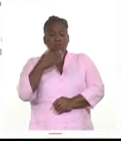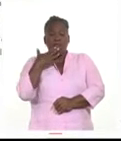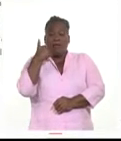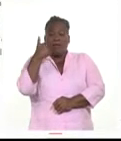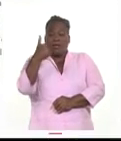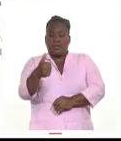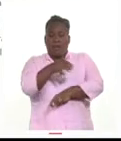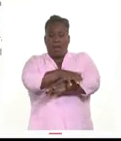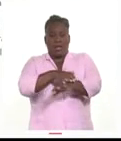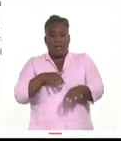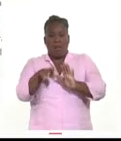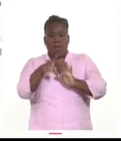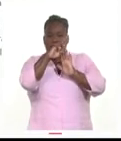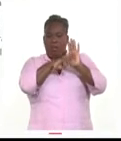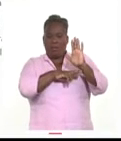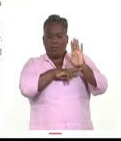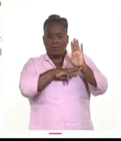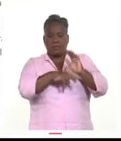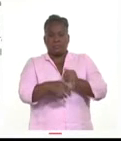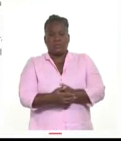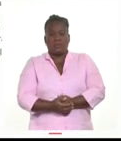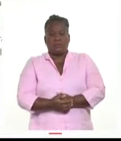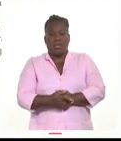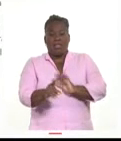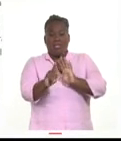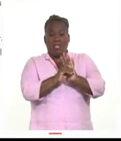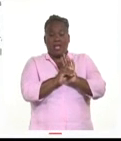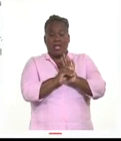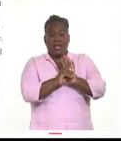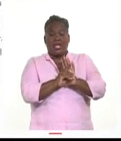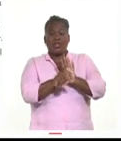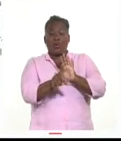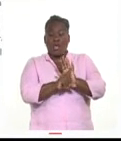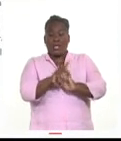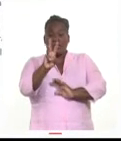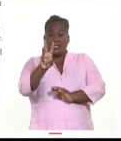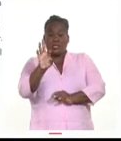Animal y su Reglamento, el Decreto 38 de 2021.